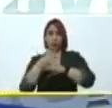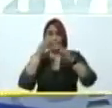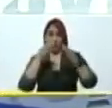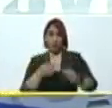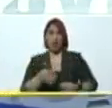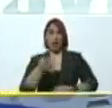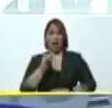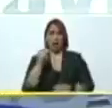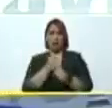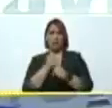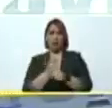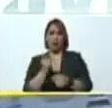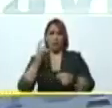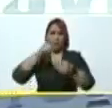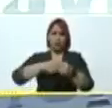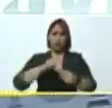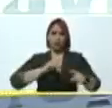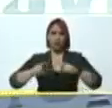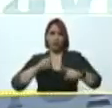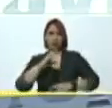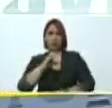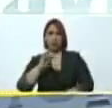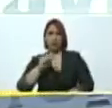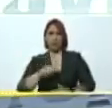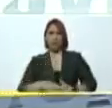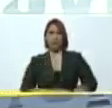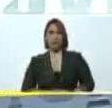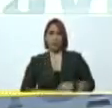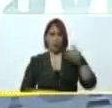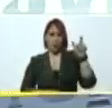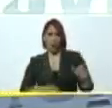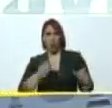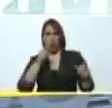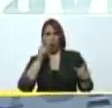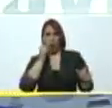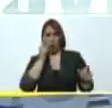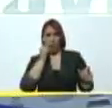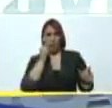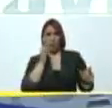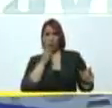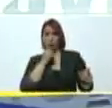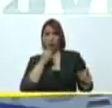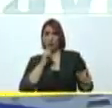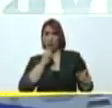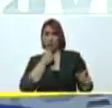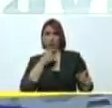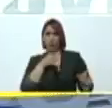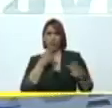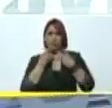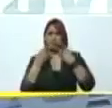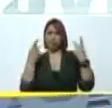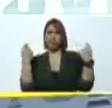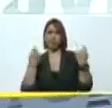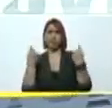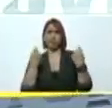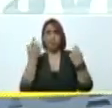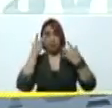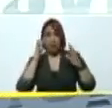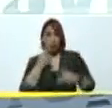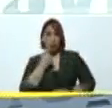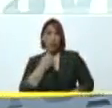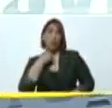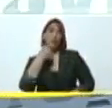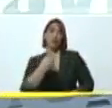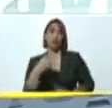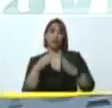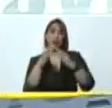directamente quien lo dirige en la CIA, eso no es secreto, eso es así oficialmente, la Voz de América, según dijo un vocero